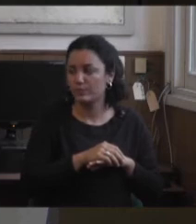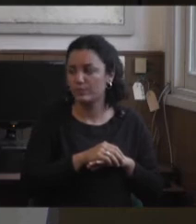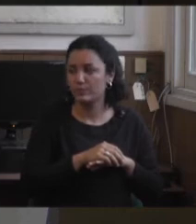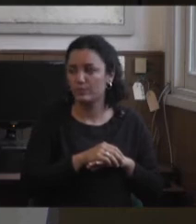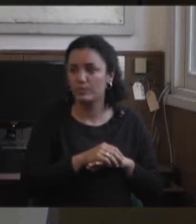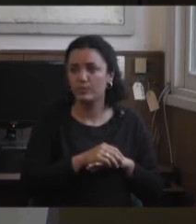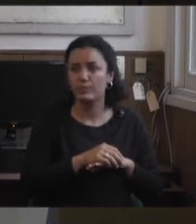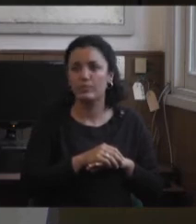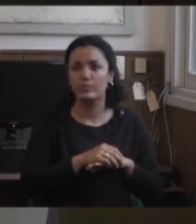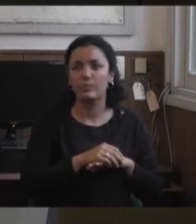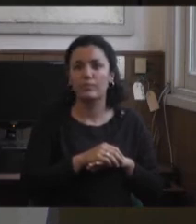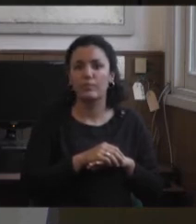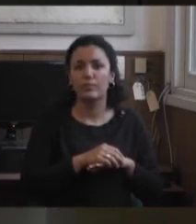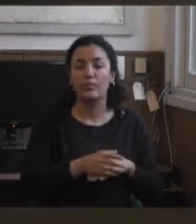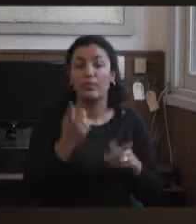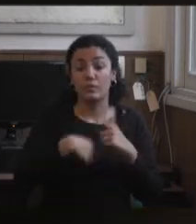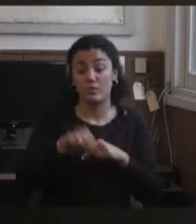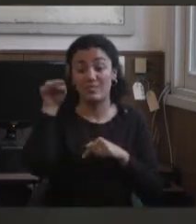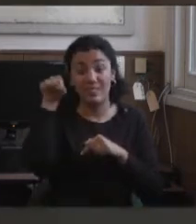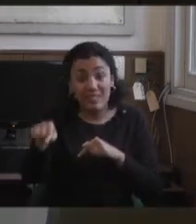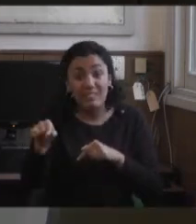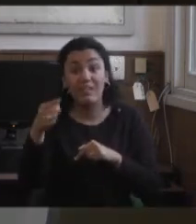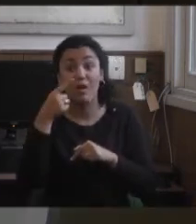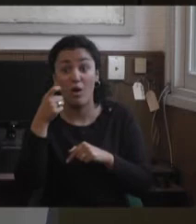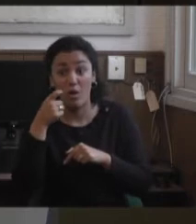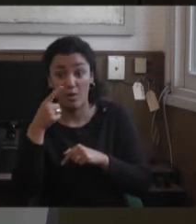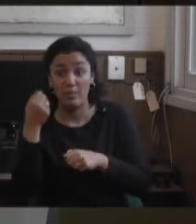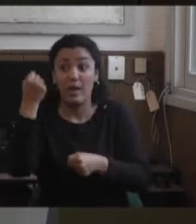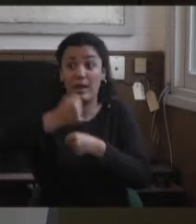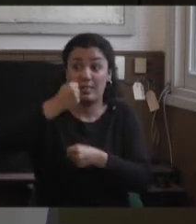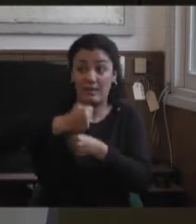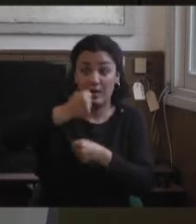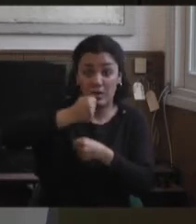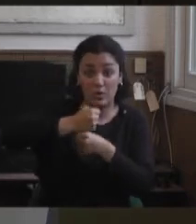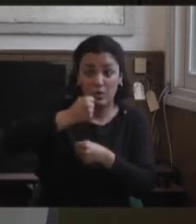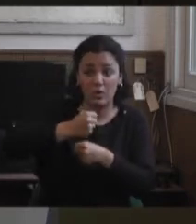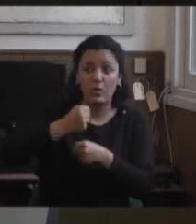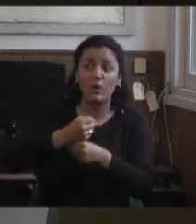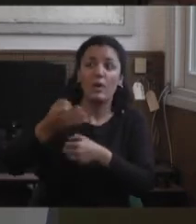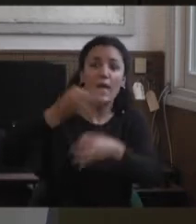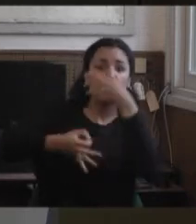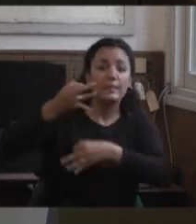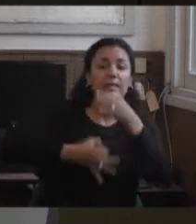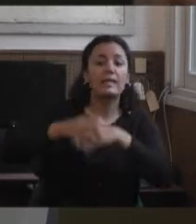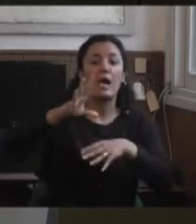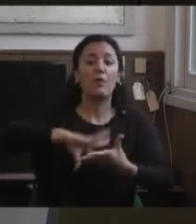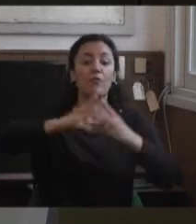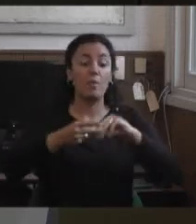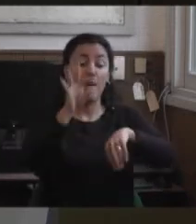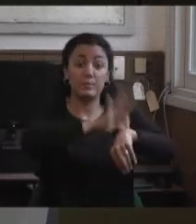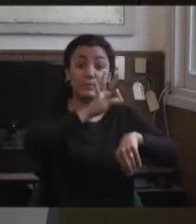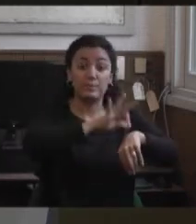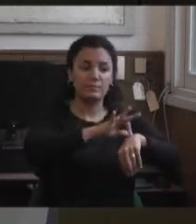Él, como desde su trabajo, que es de los años 80, él habla del modelo tradicional, del modelo de las